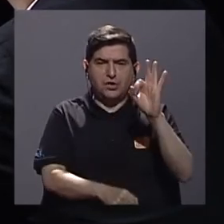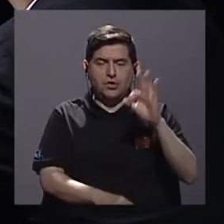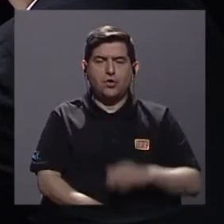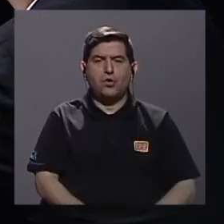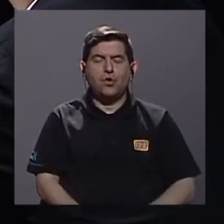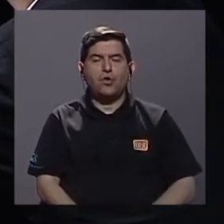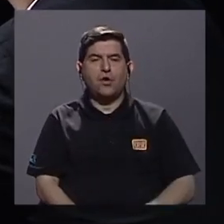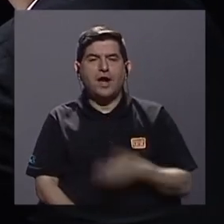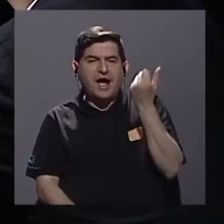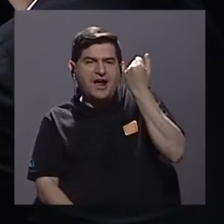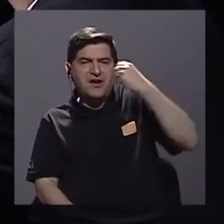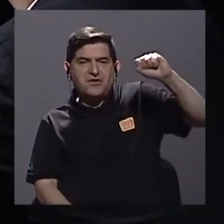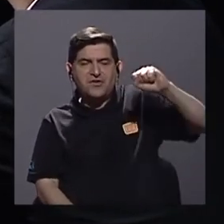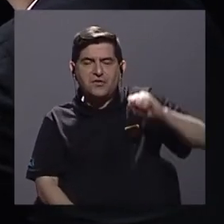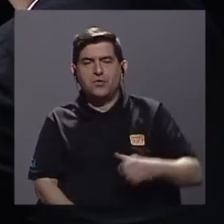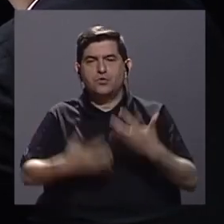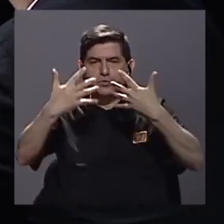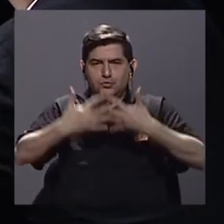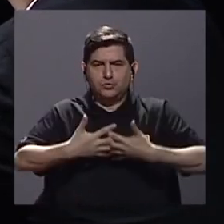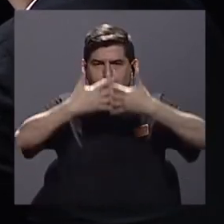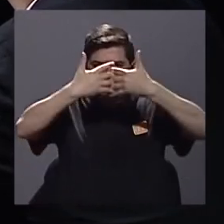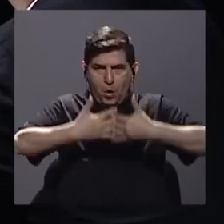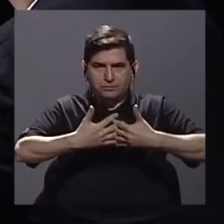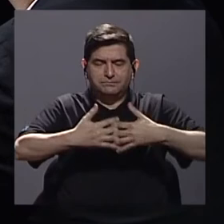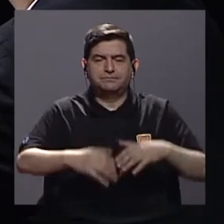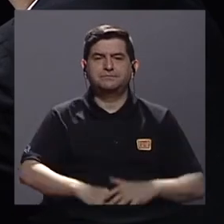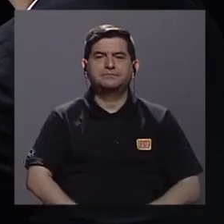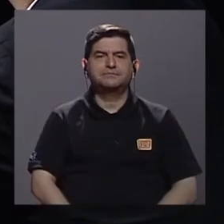revolución industrial que viene